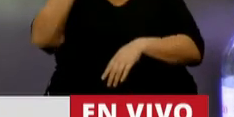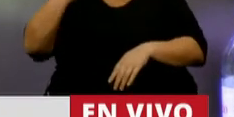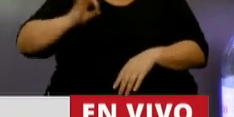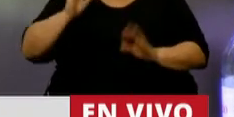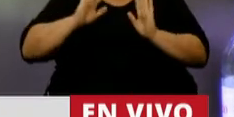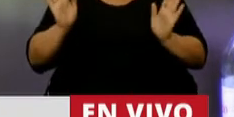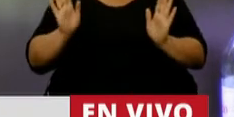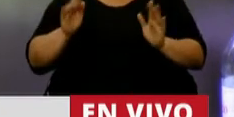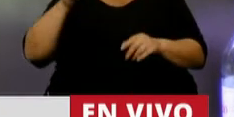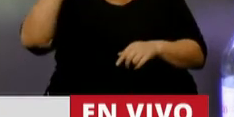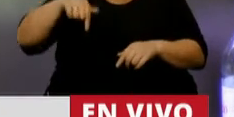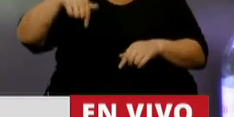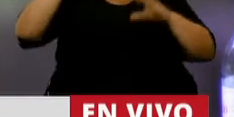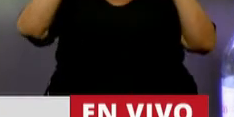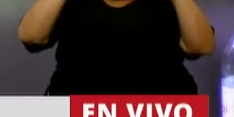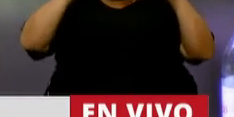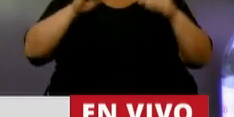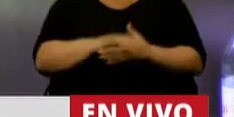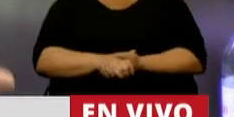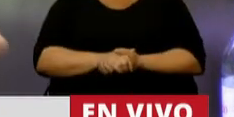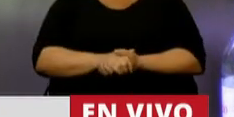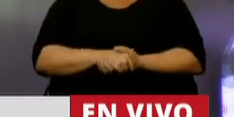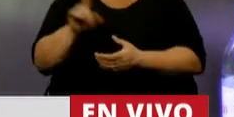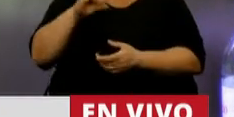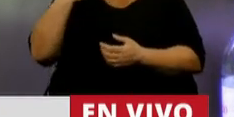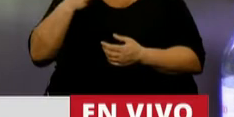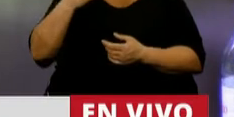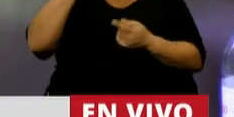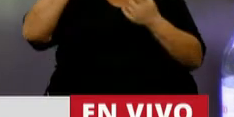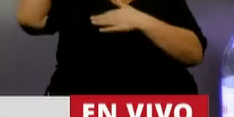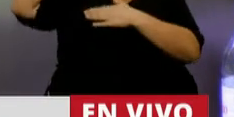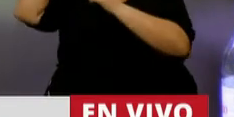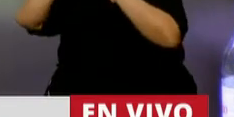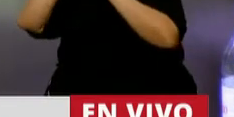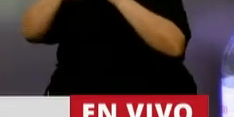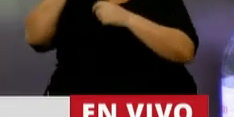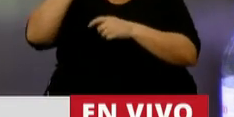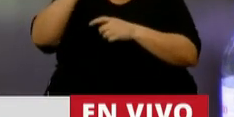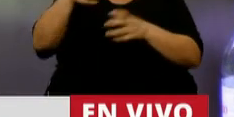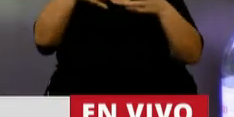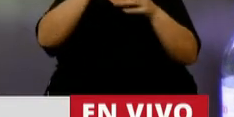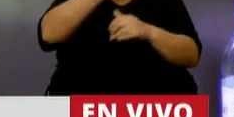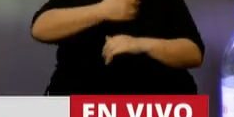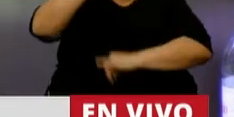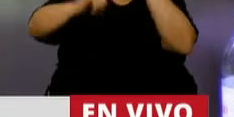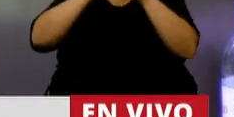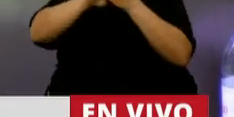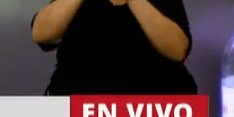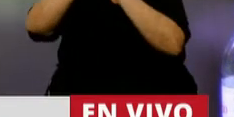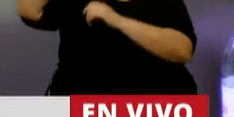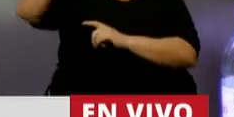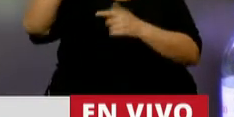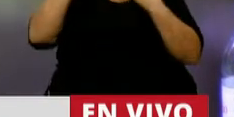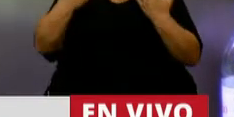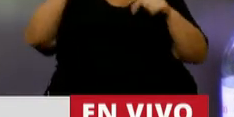4. Pero en esta noche no había que hacer revisionismo histórico por parte del oficialismo, nos tenía